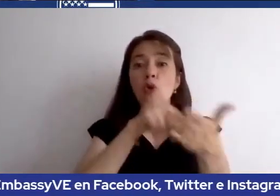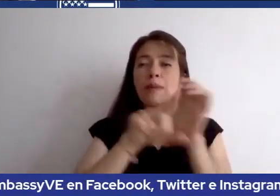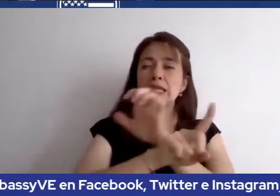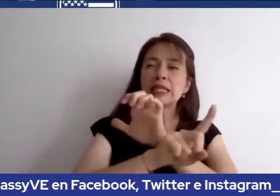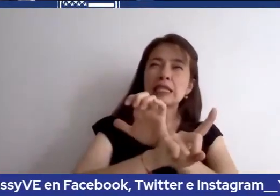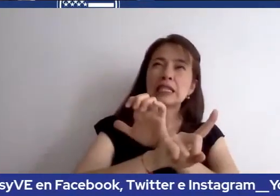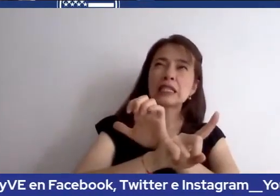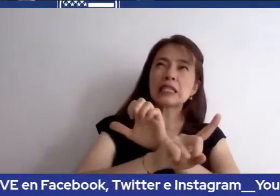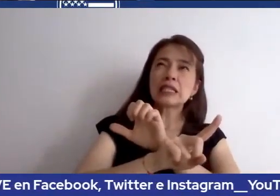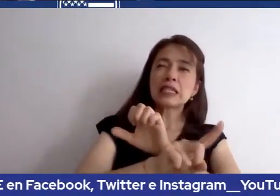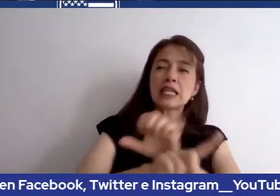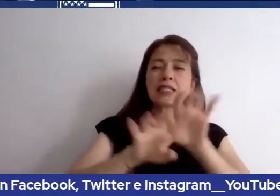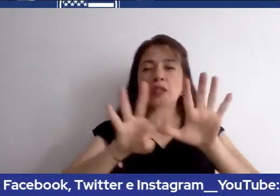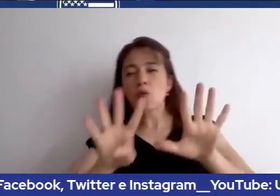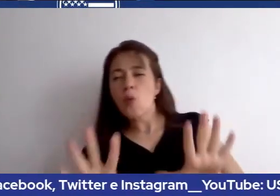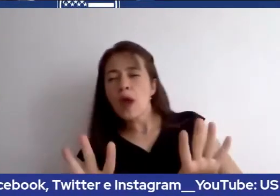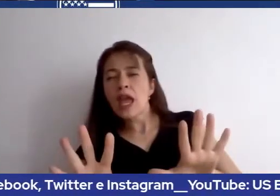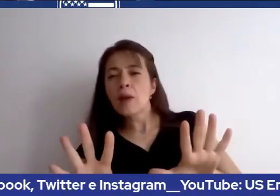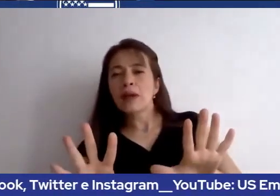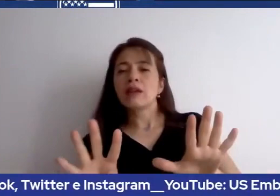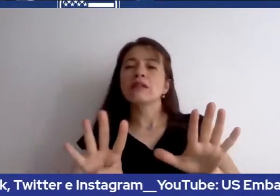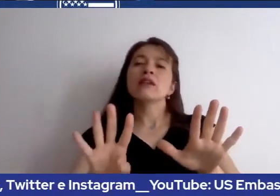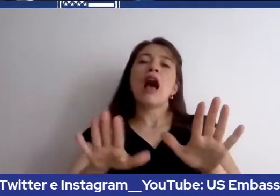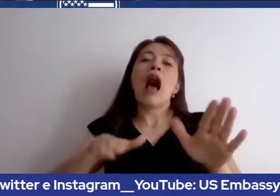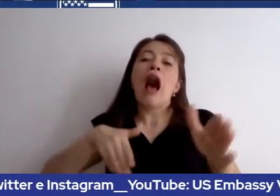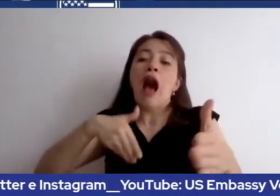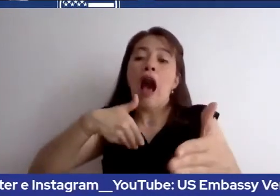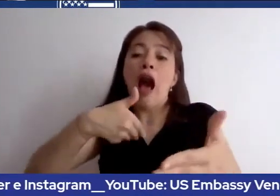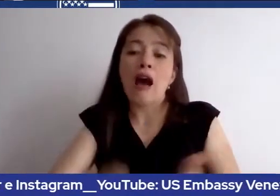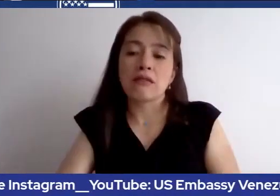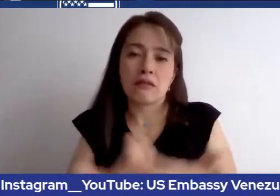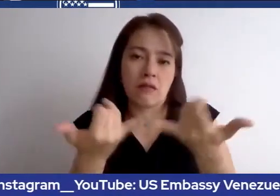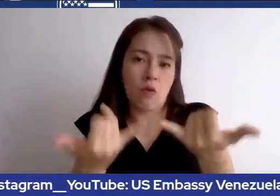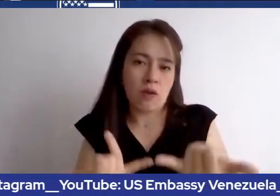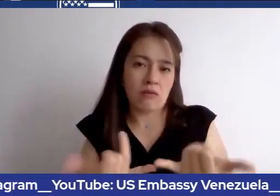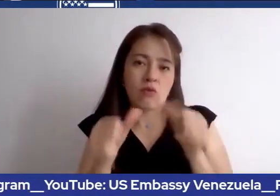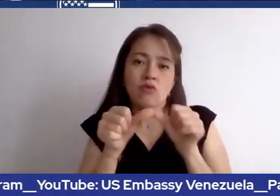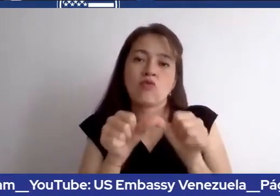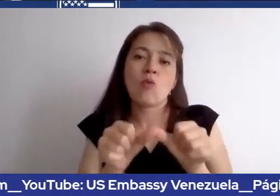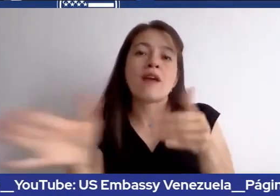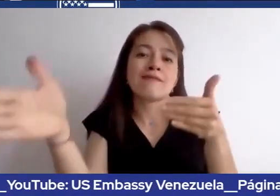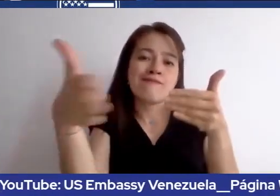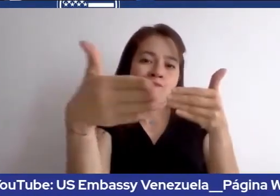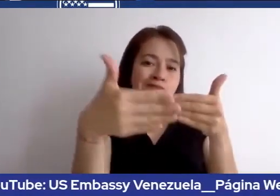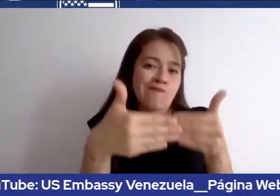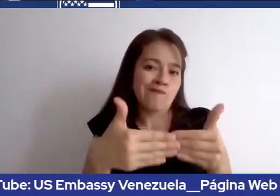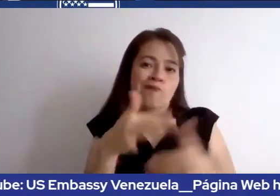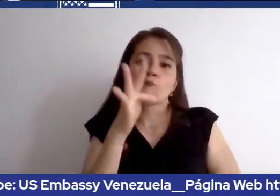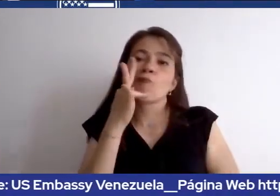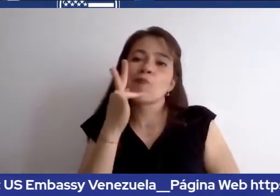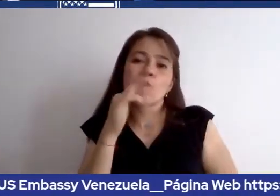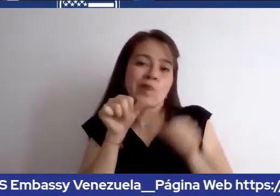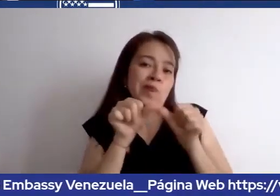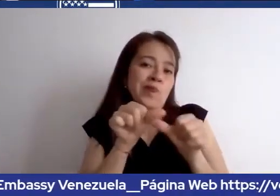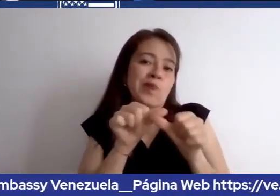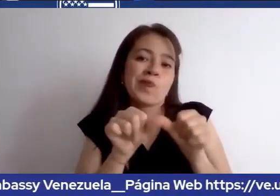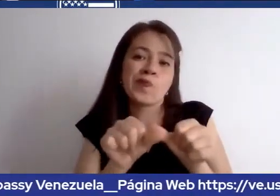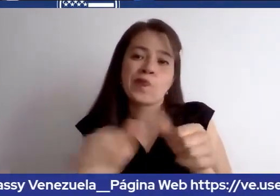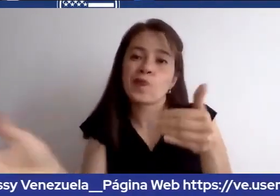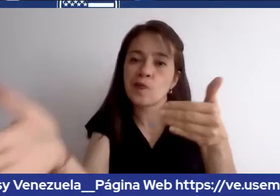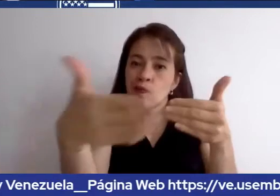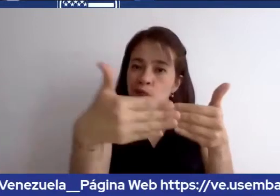y ahora todavía no tenemos servicios consulares en venezuela